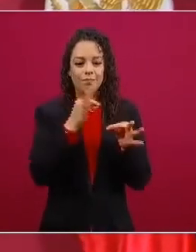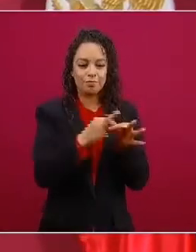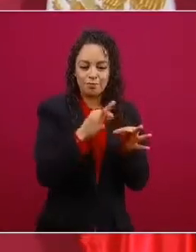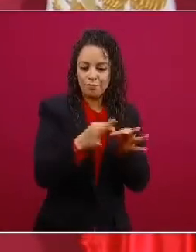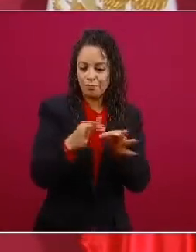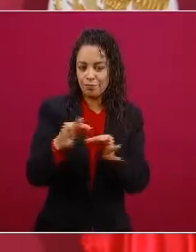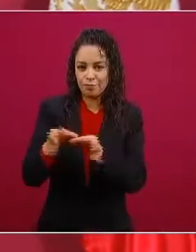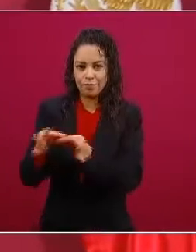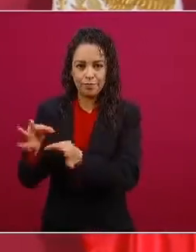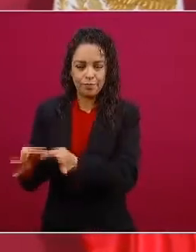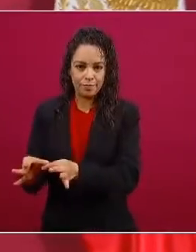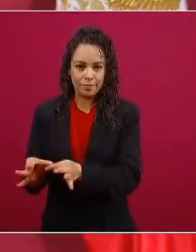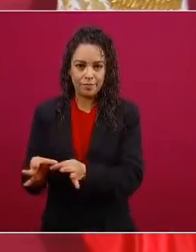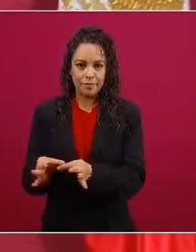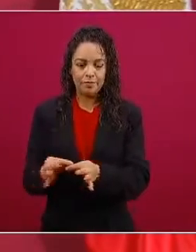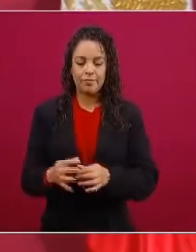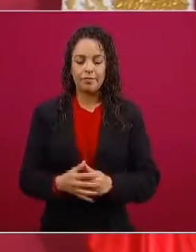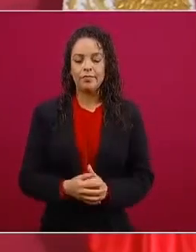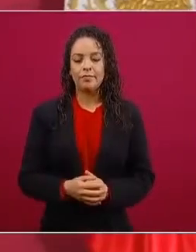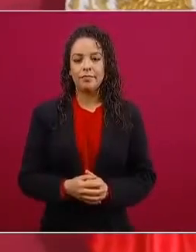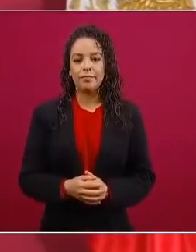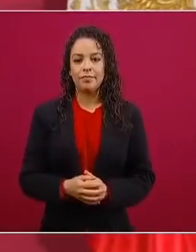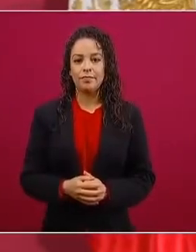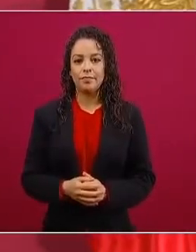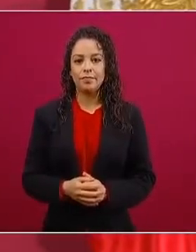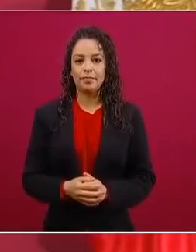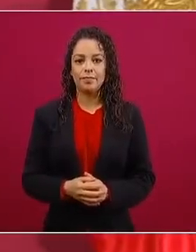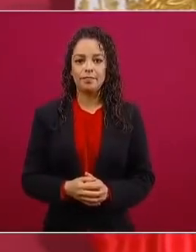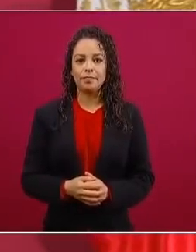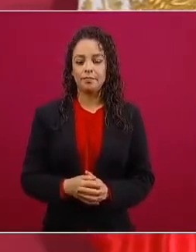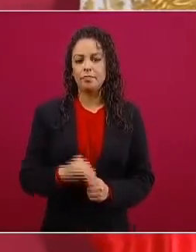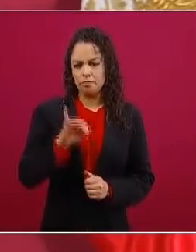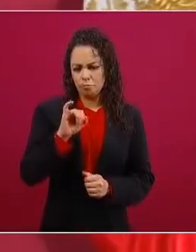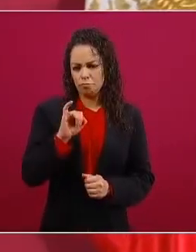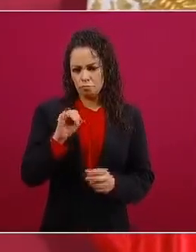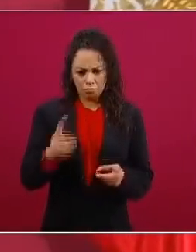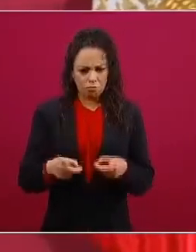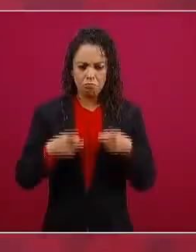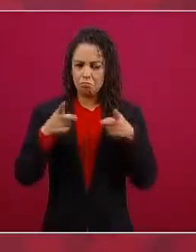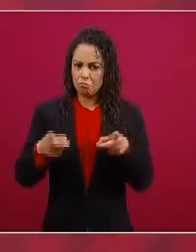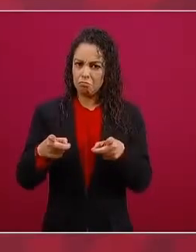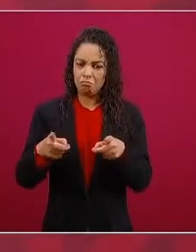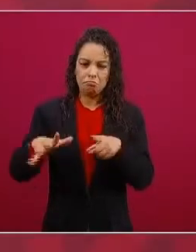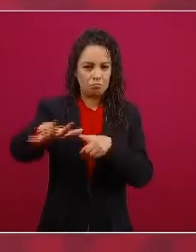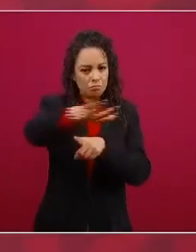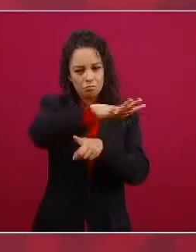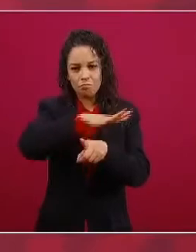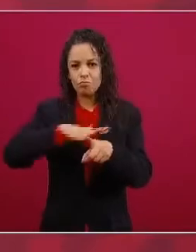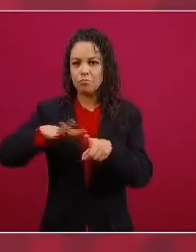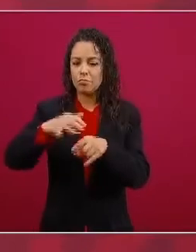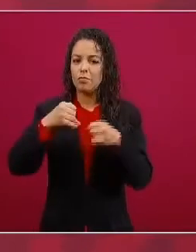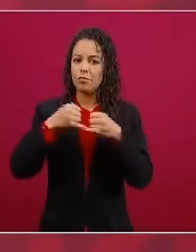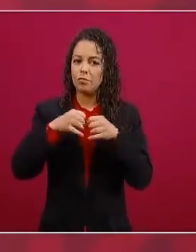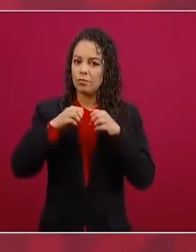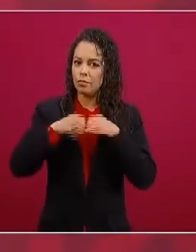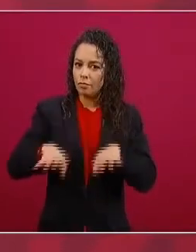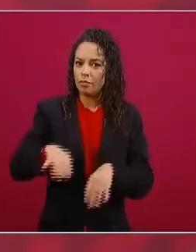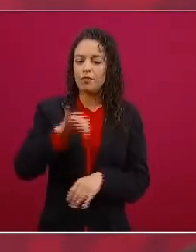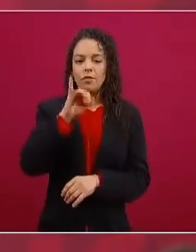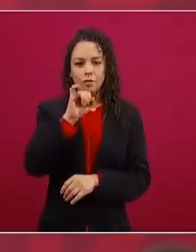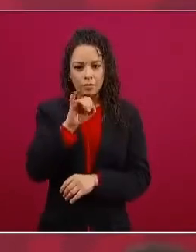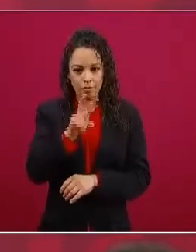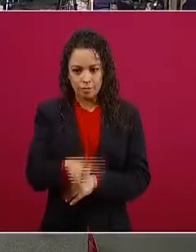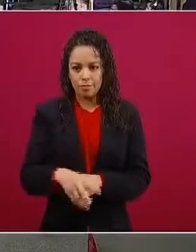Estamos dispuestos a informar a toda la población. Si les parece,